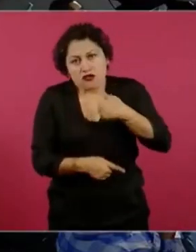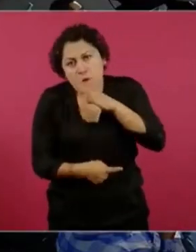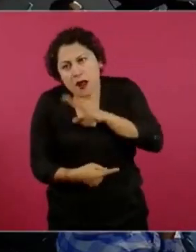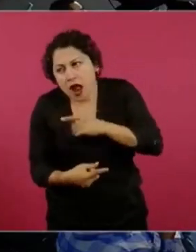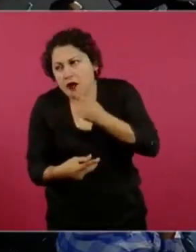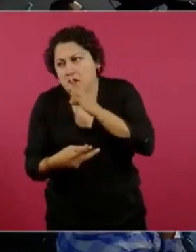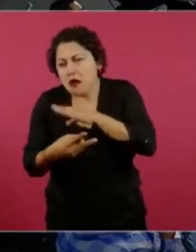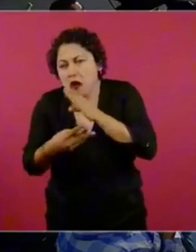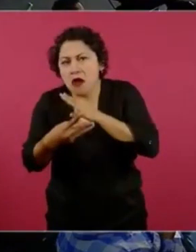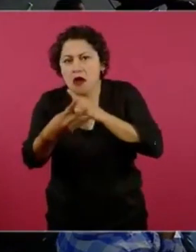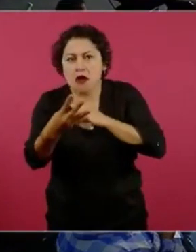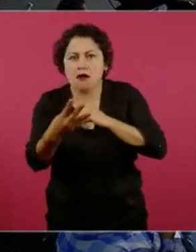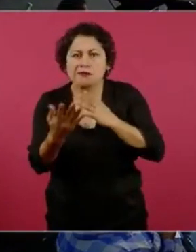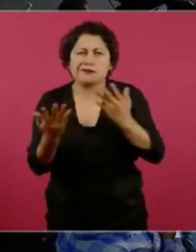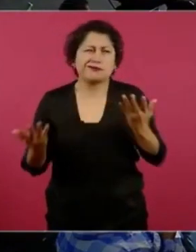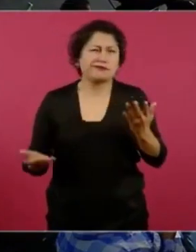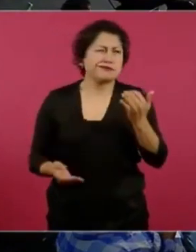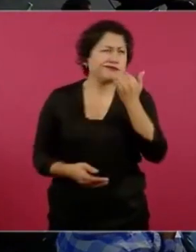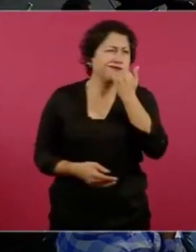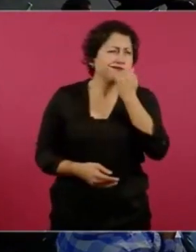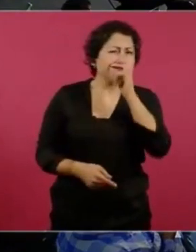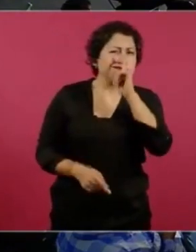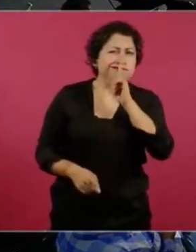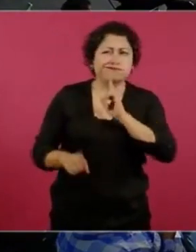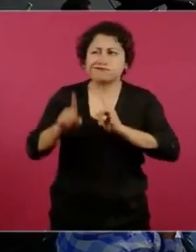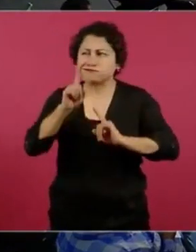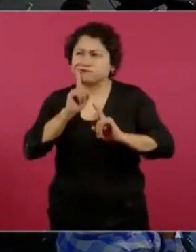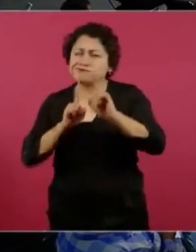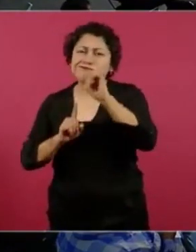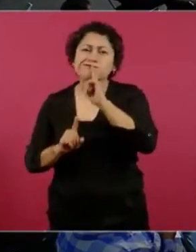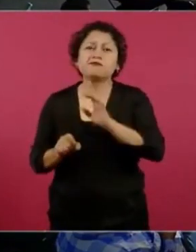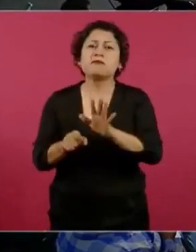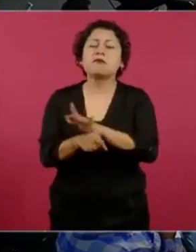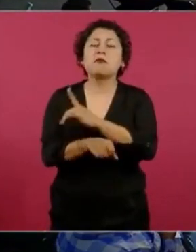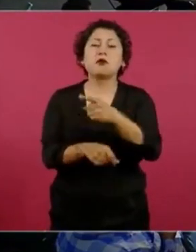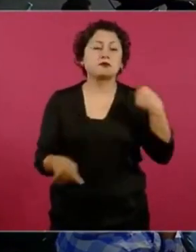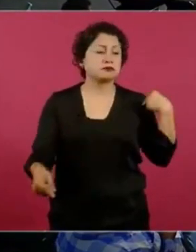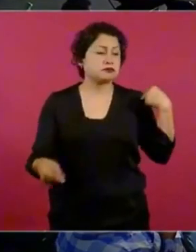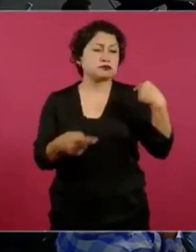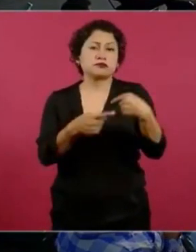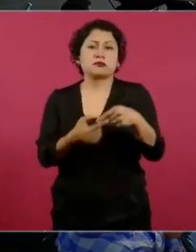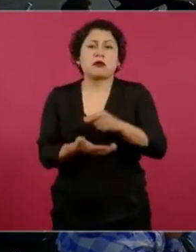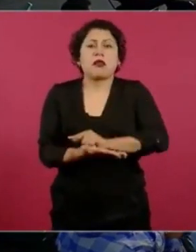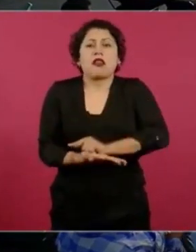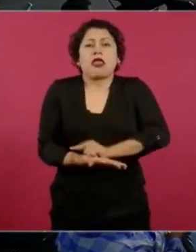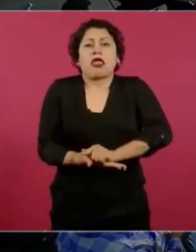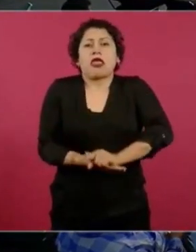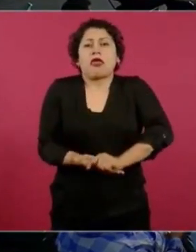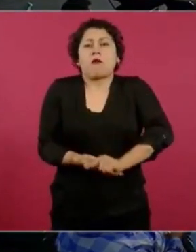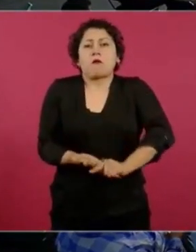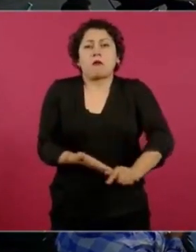Entonces, es muy sencillo que presente las pruebas.